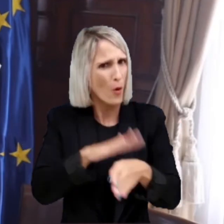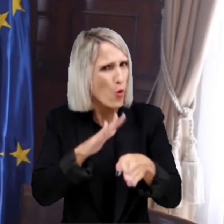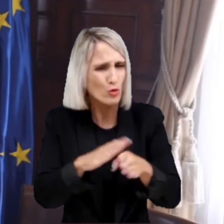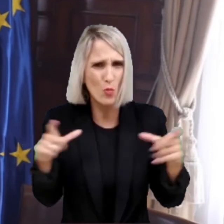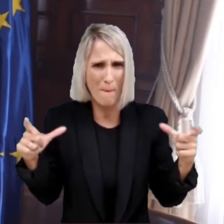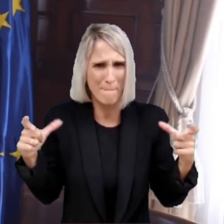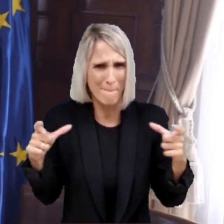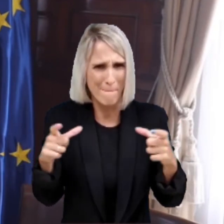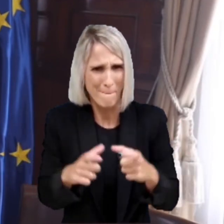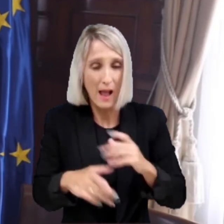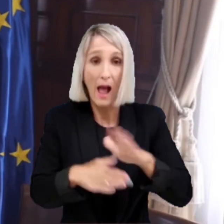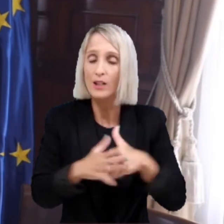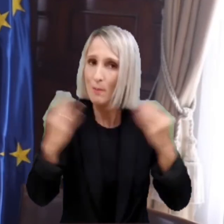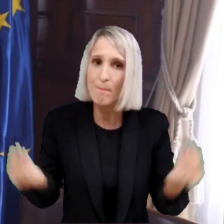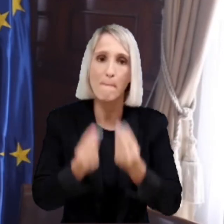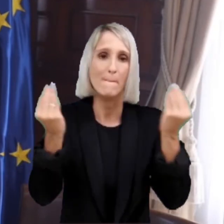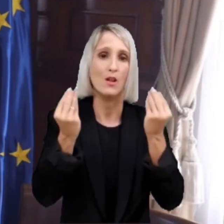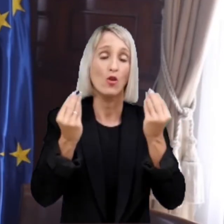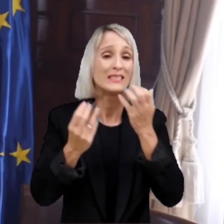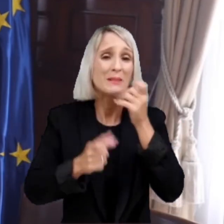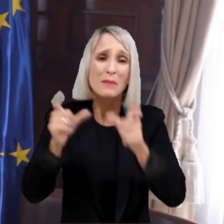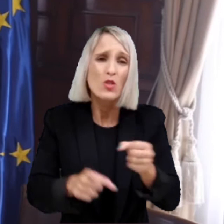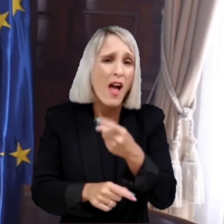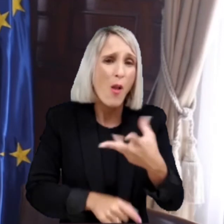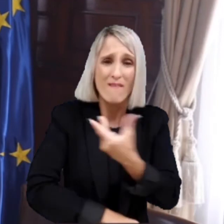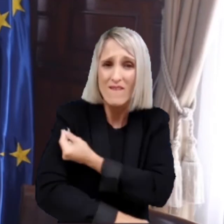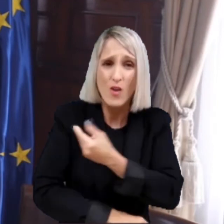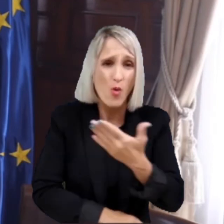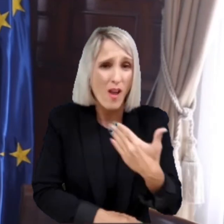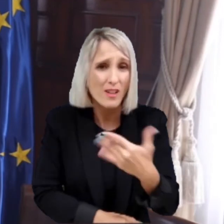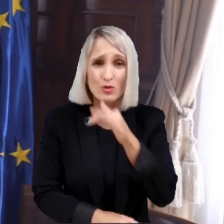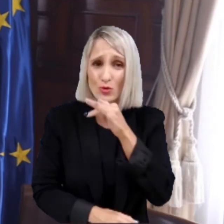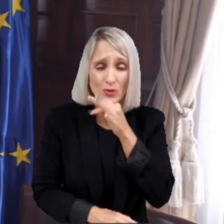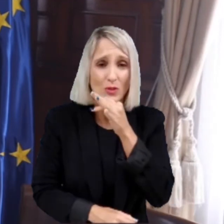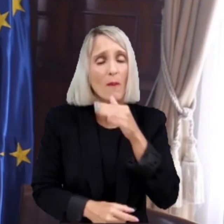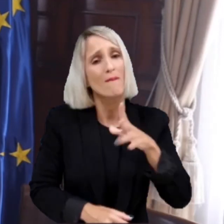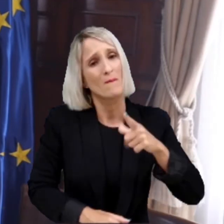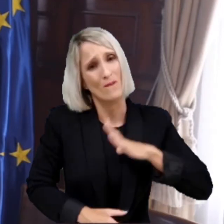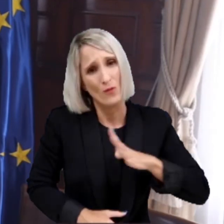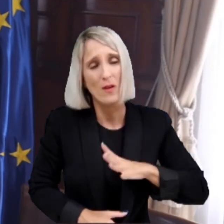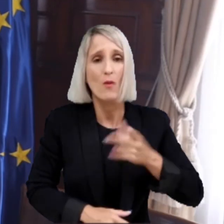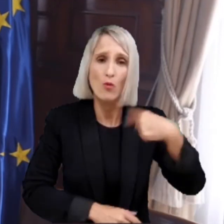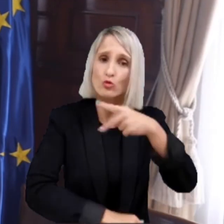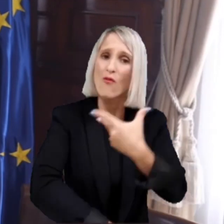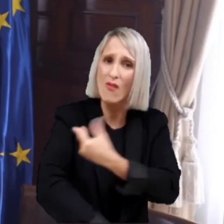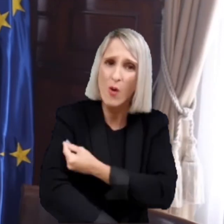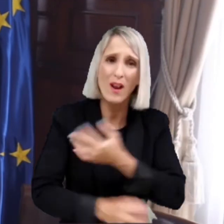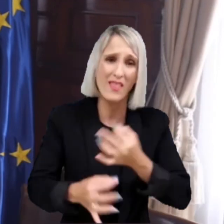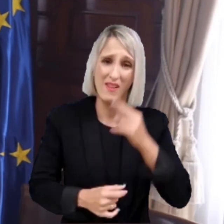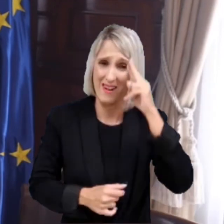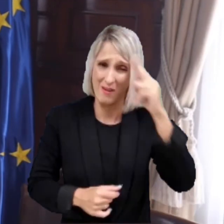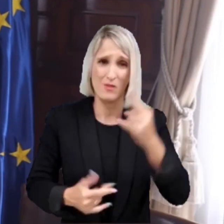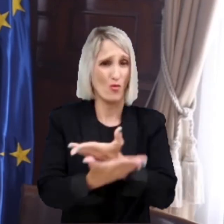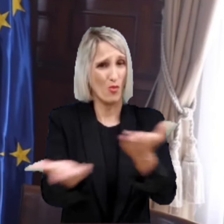ya que antes, desde el punto de vista de incidencia y de contagios, se conserven y se mejoren más todavía. Por favor, los que no habéis vacunado, vacunaros ya, es una